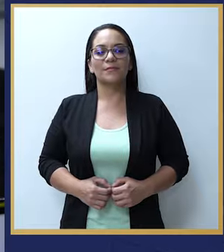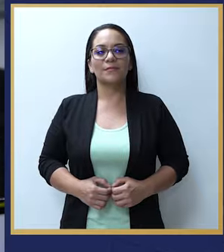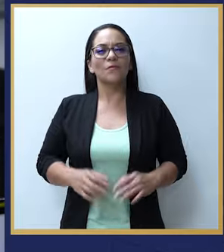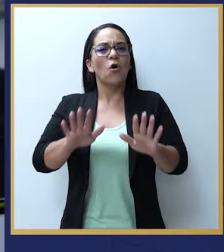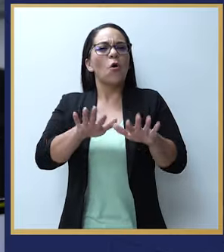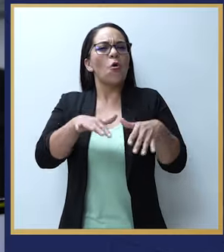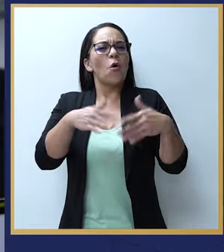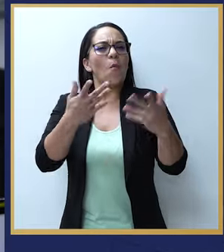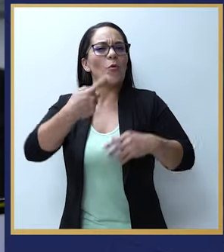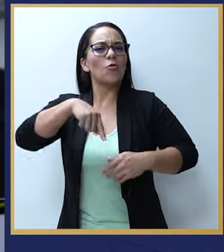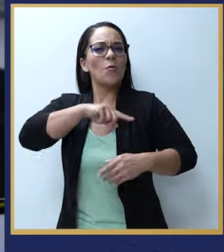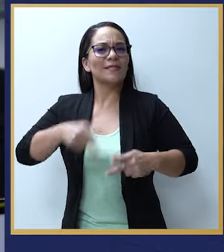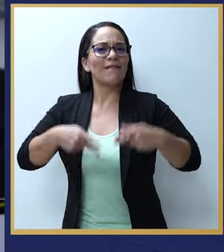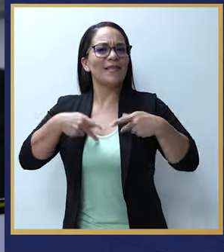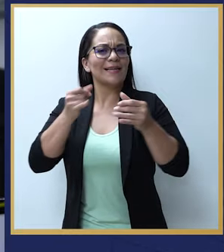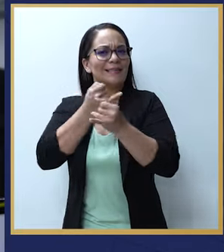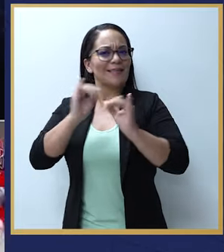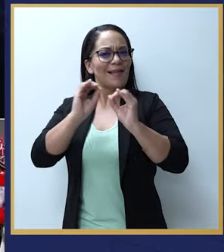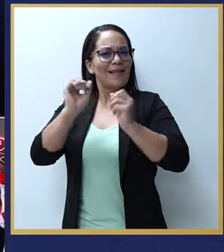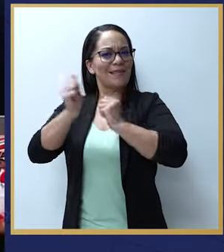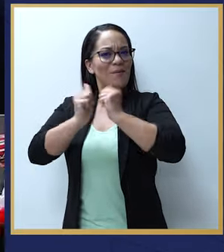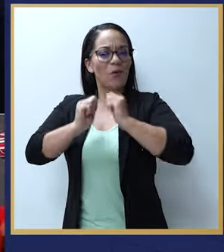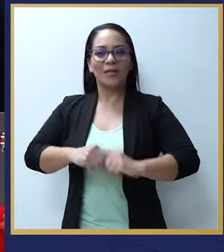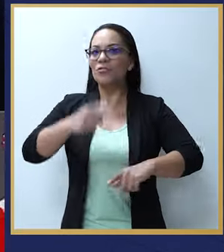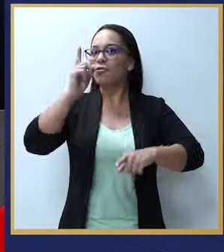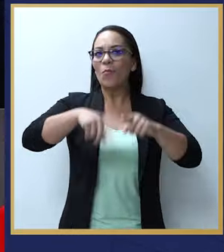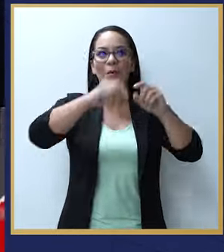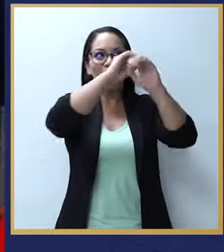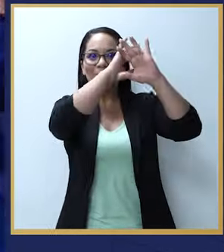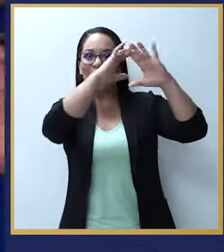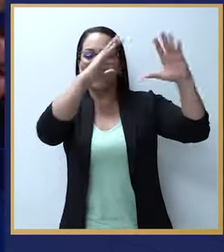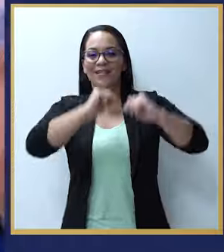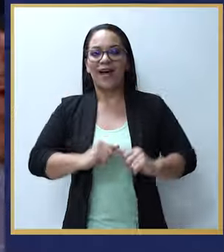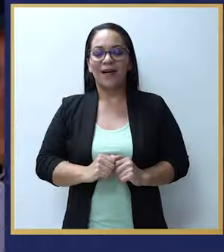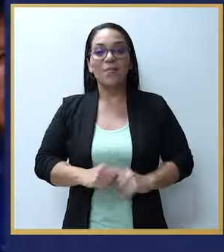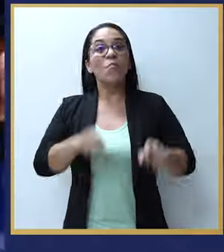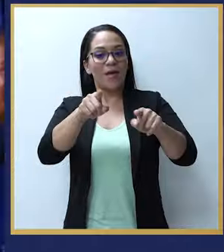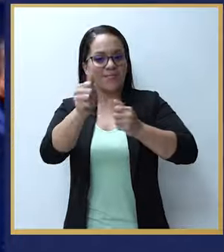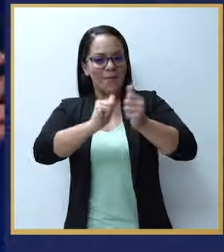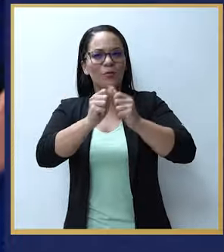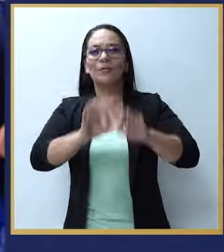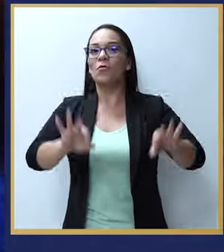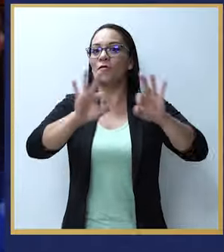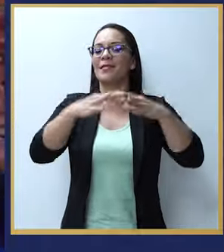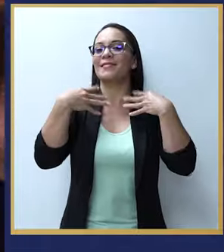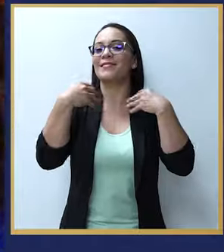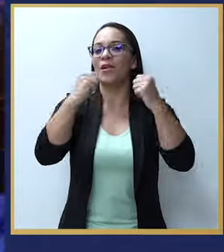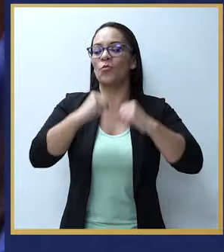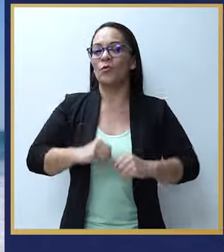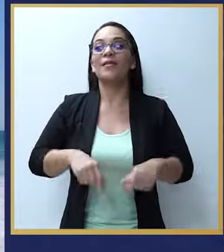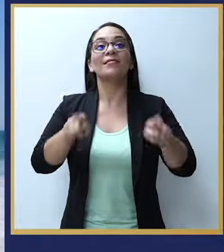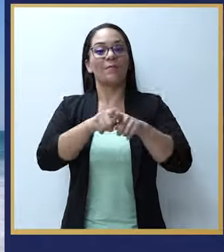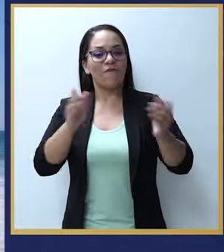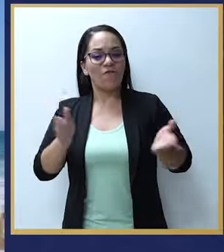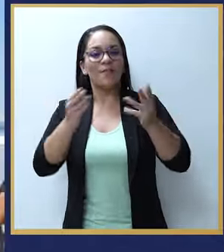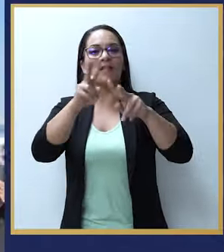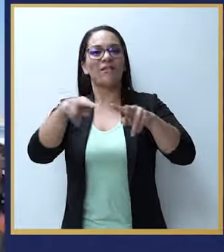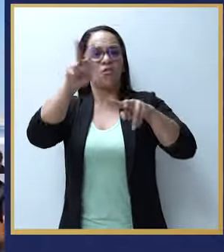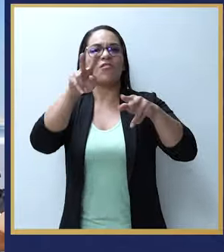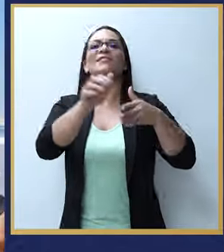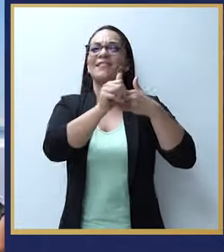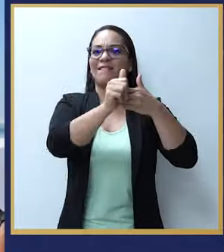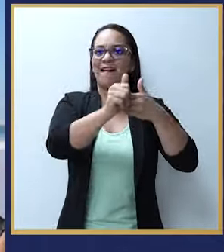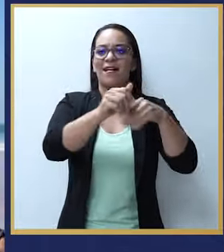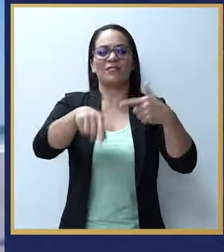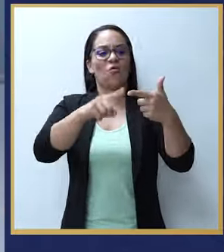¿Cómo sería nuestra vida sin el deporte? No me lo puedo imaginar porque no solo es fundamental para la salud, sino también fomenta valores como